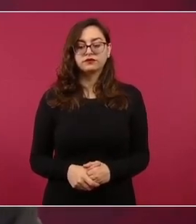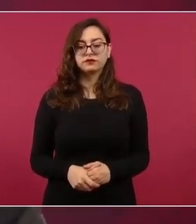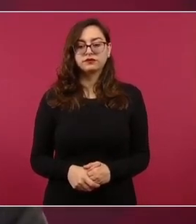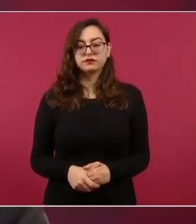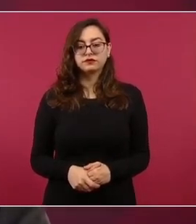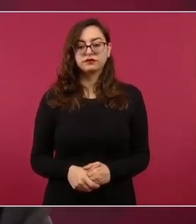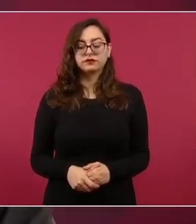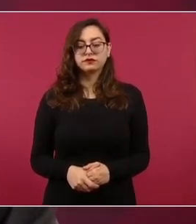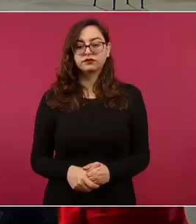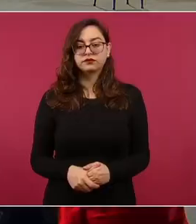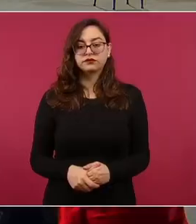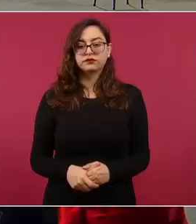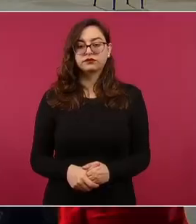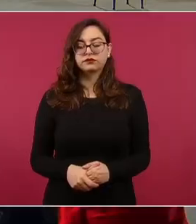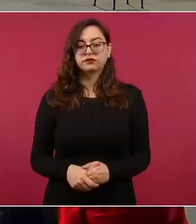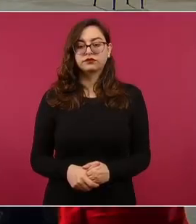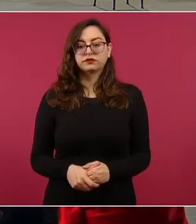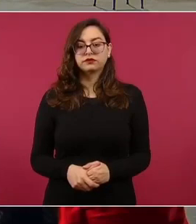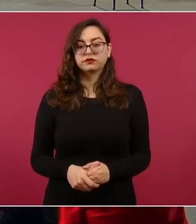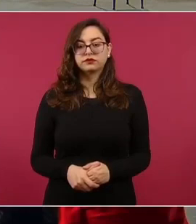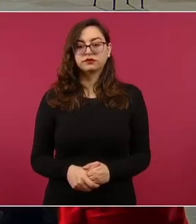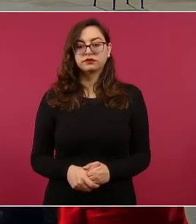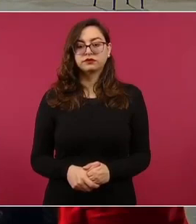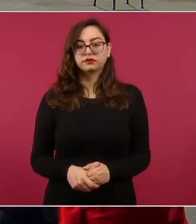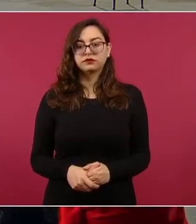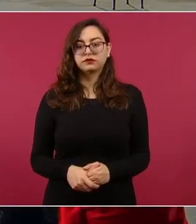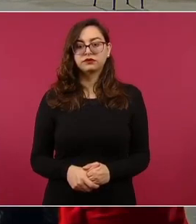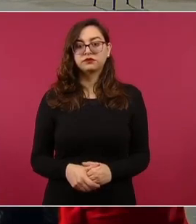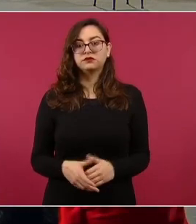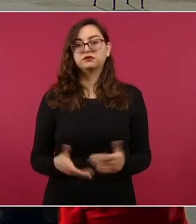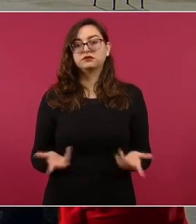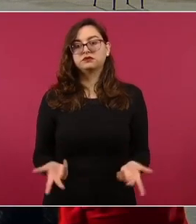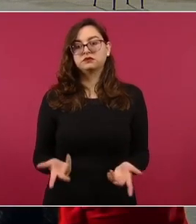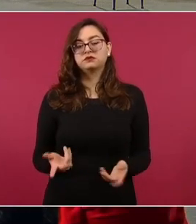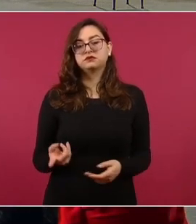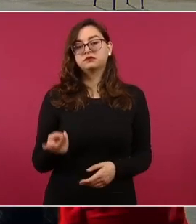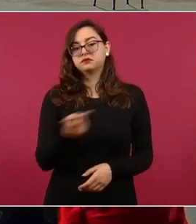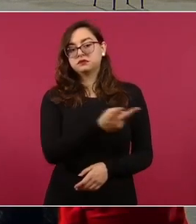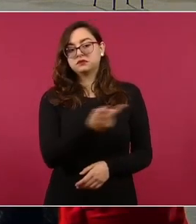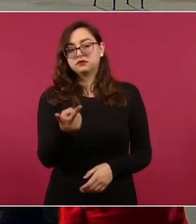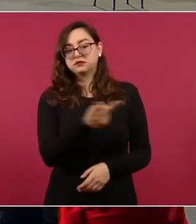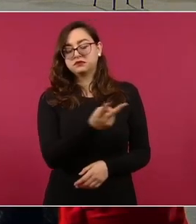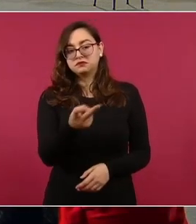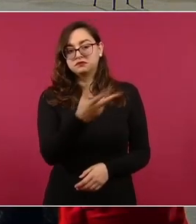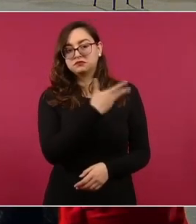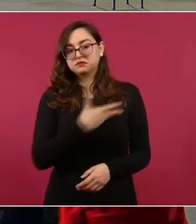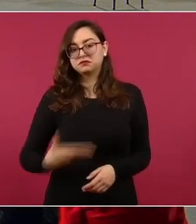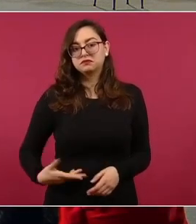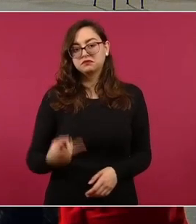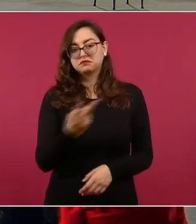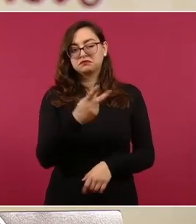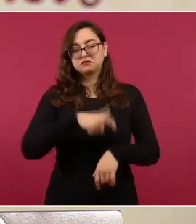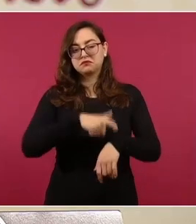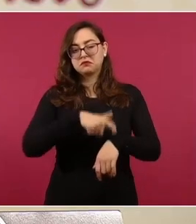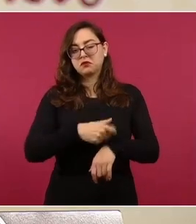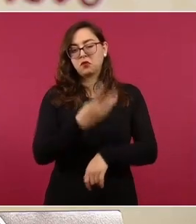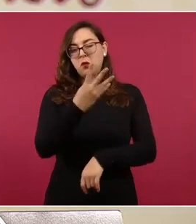el presidente Biden y el primer ministro Trudeau estarán saliendo de Palacio Nacional al filo de las cuatro de la tarde.